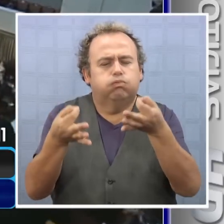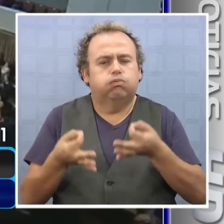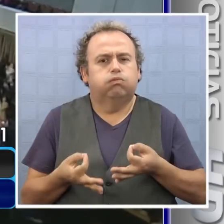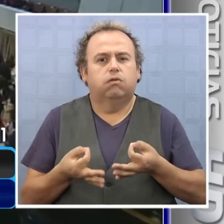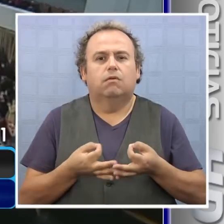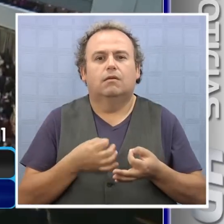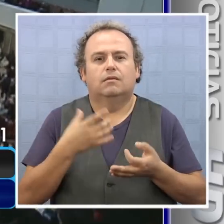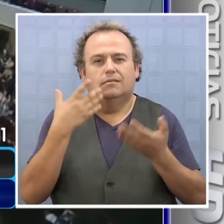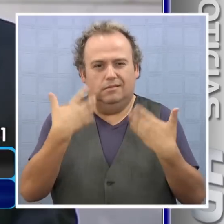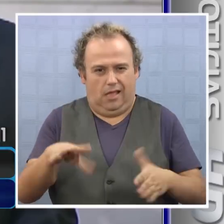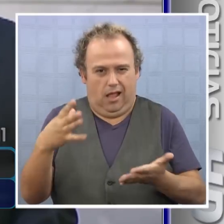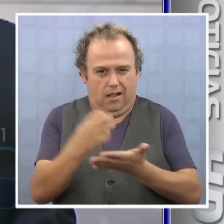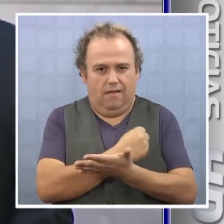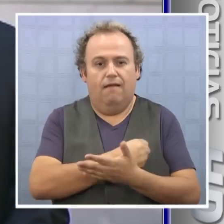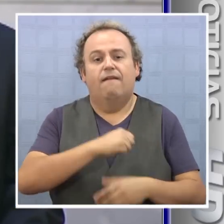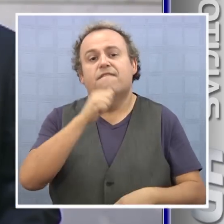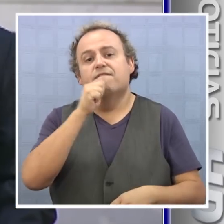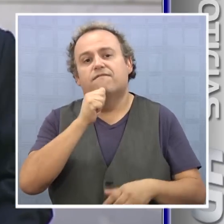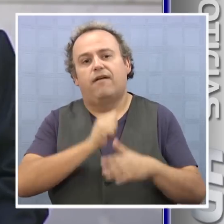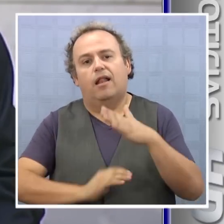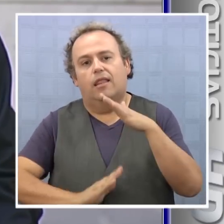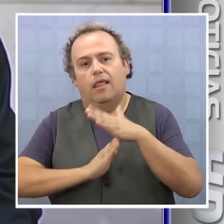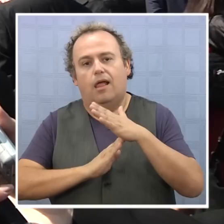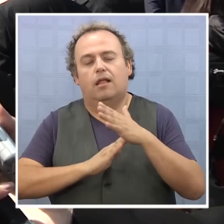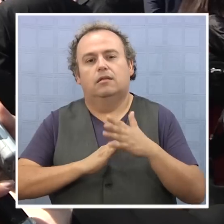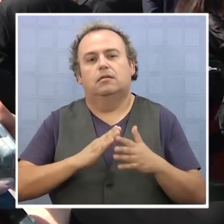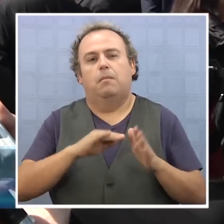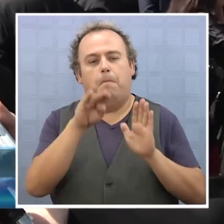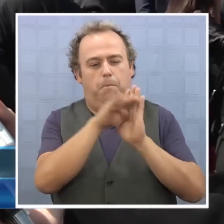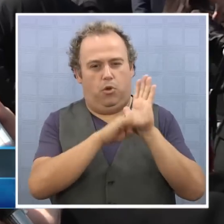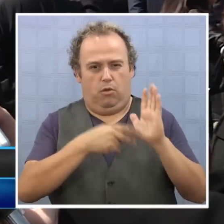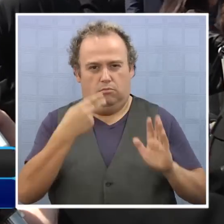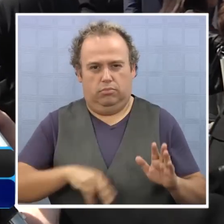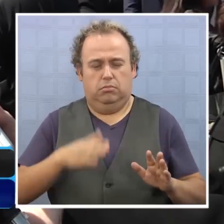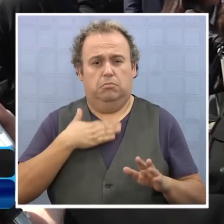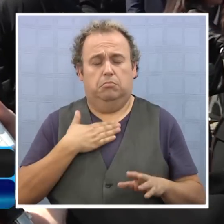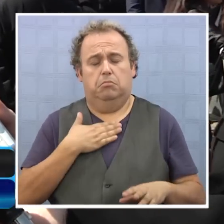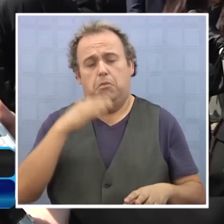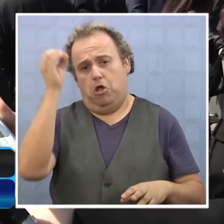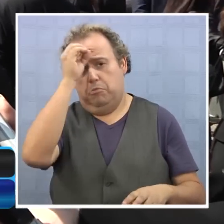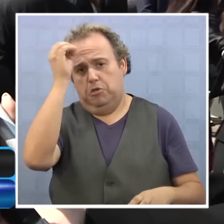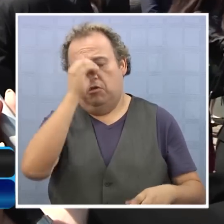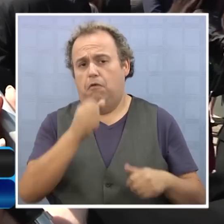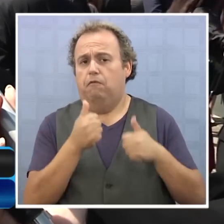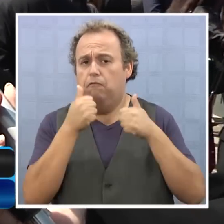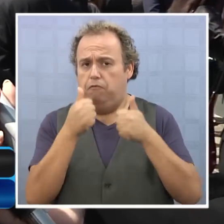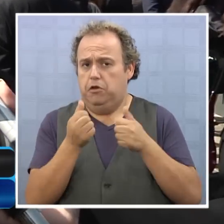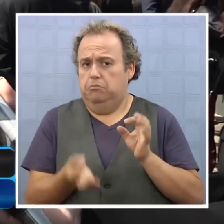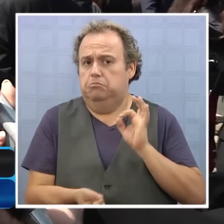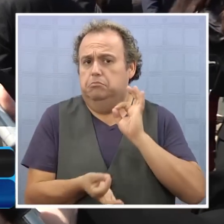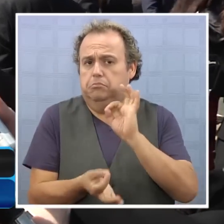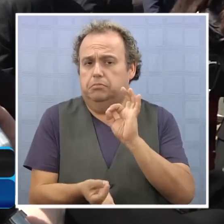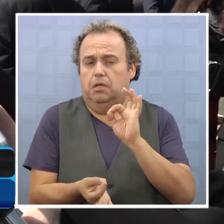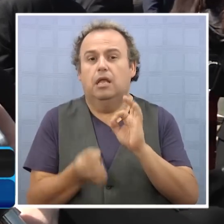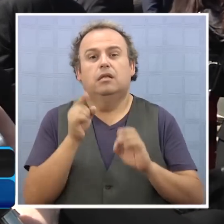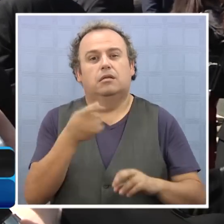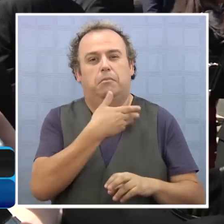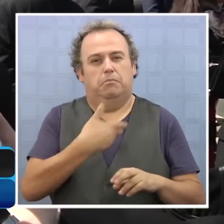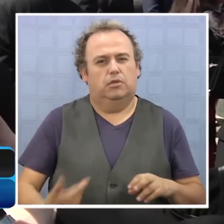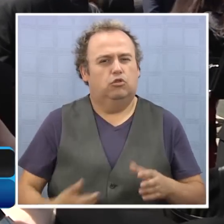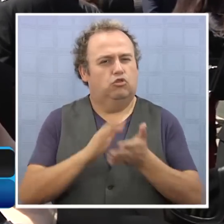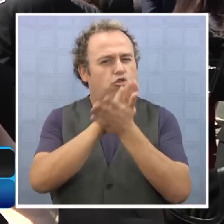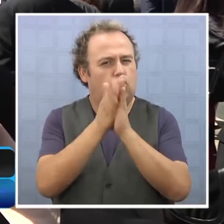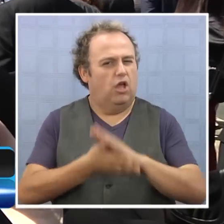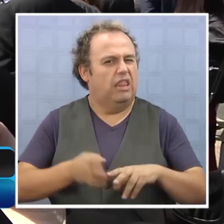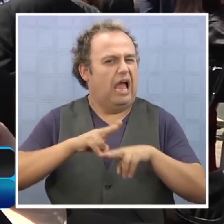falta por cumplir de su programa. Y eso fue sólida, contundente. Aquí dijo el presidente todo lo que